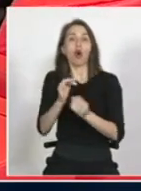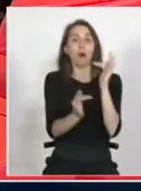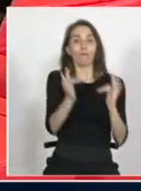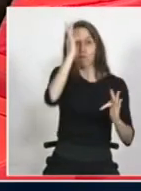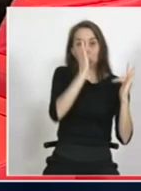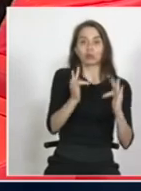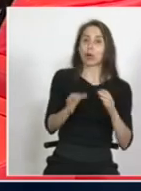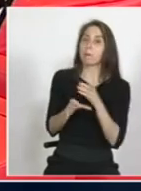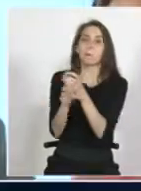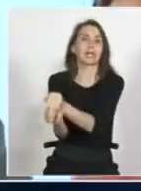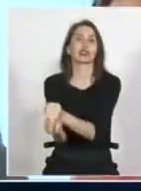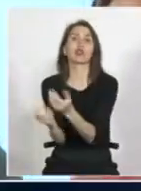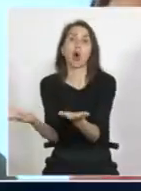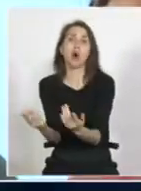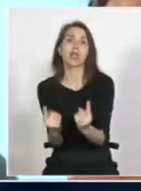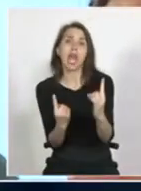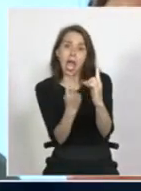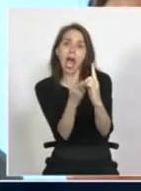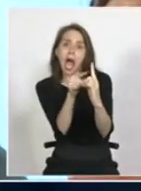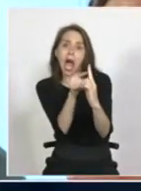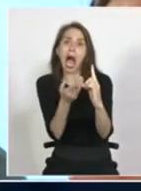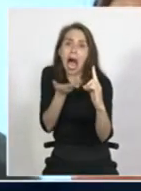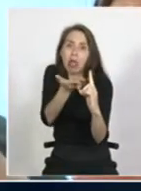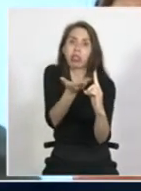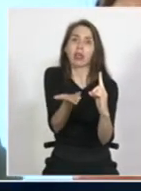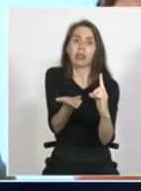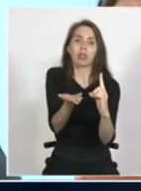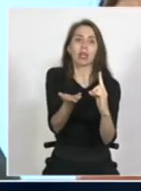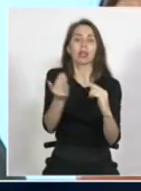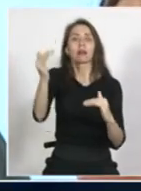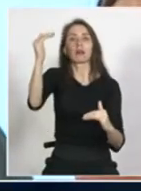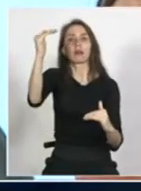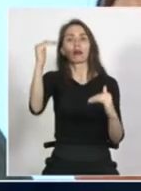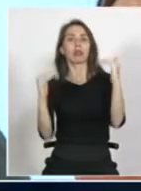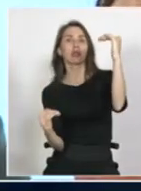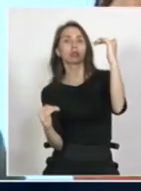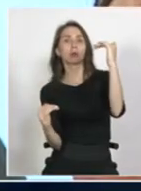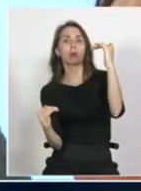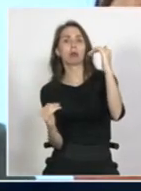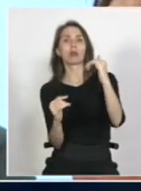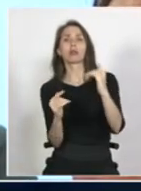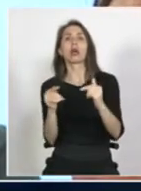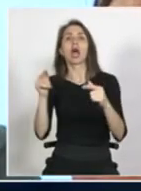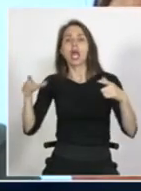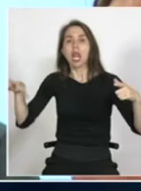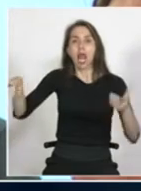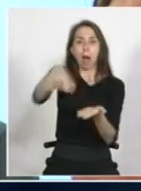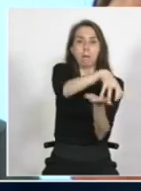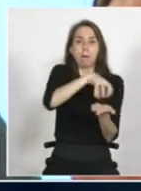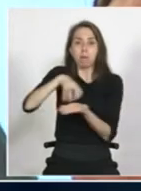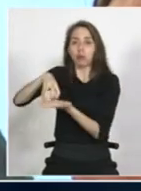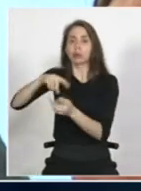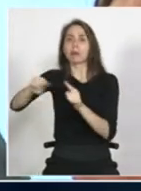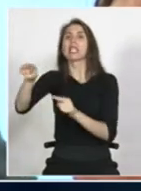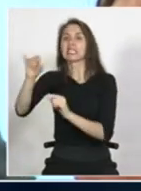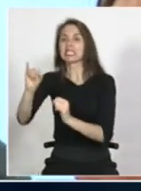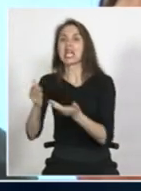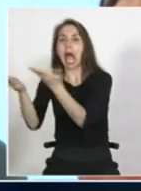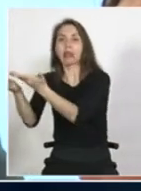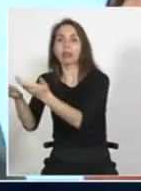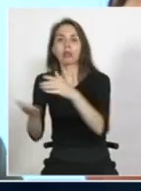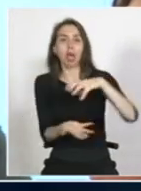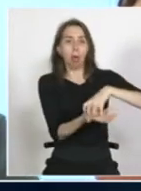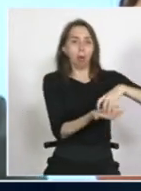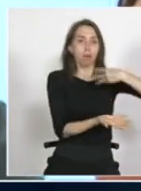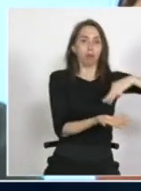está creando un desigualdad en la atención migratoria entre territorios y muy importante cómo podemos